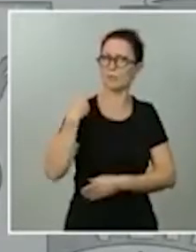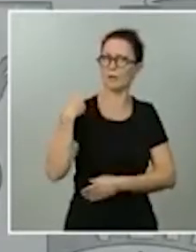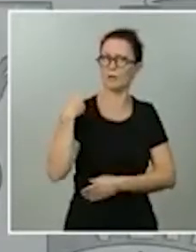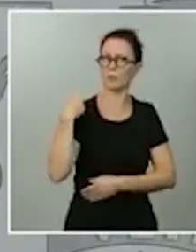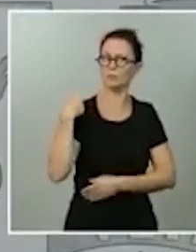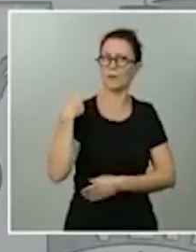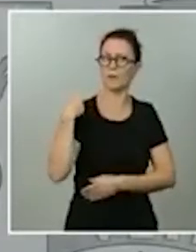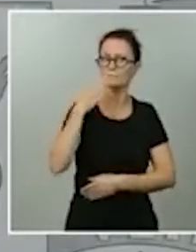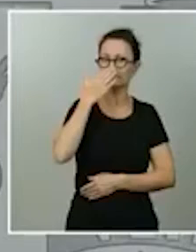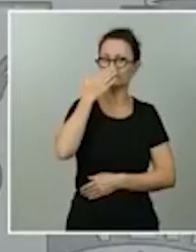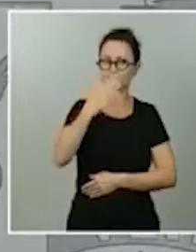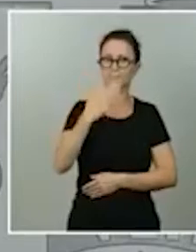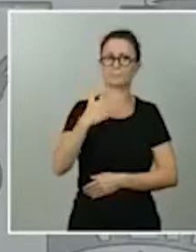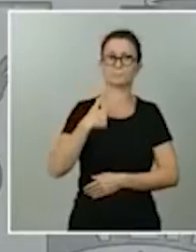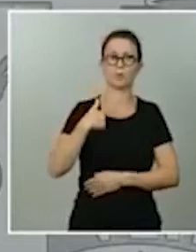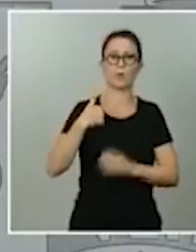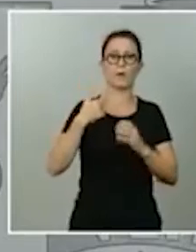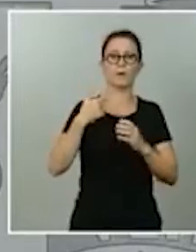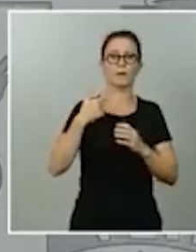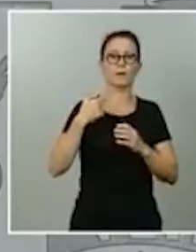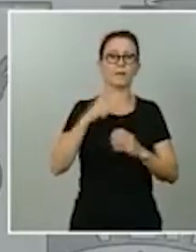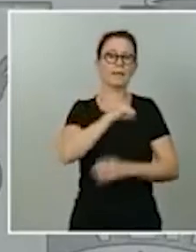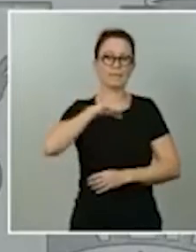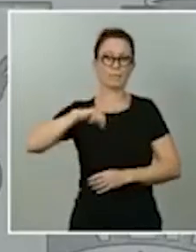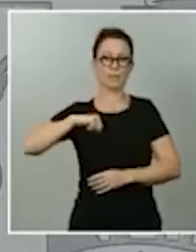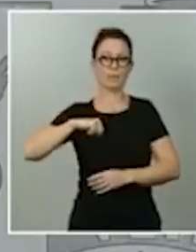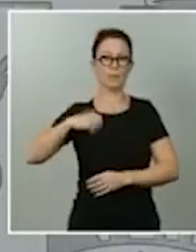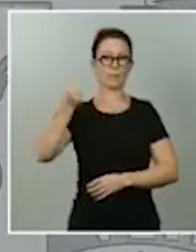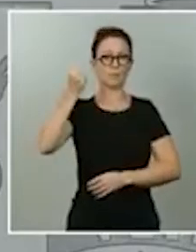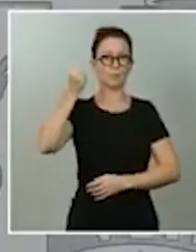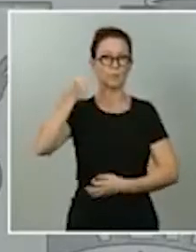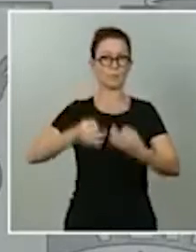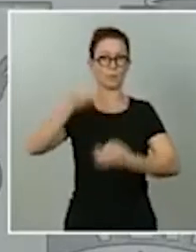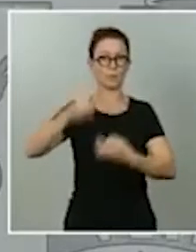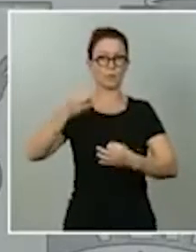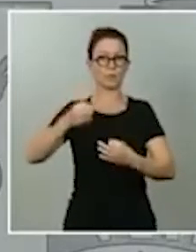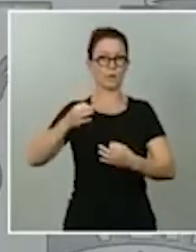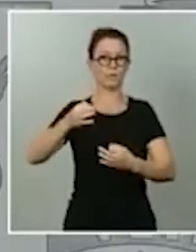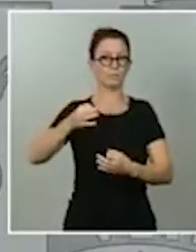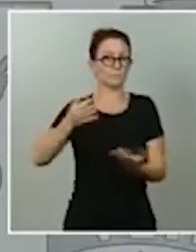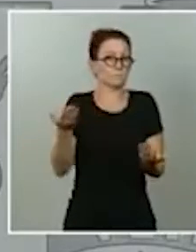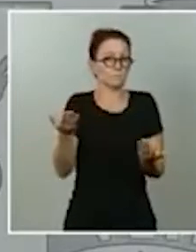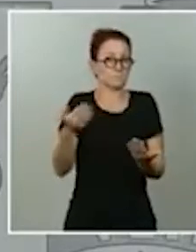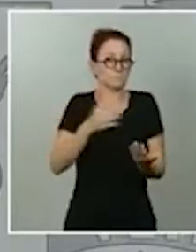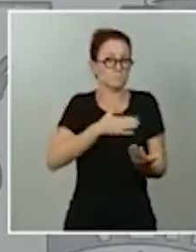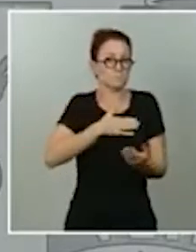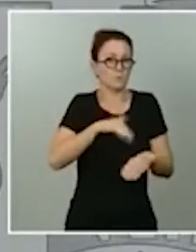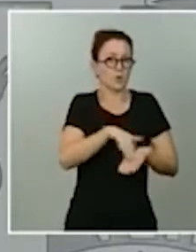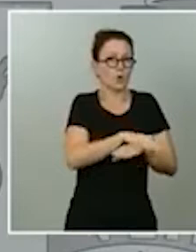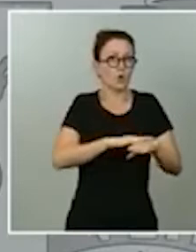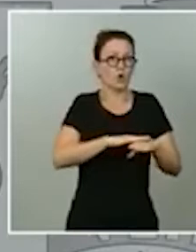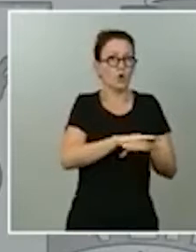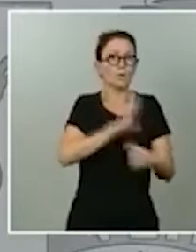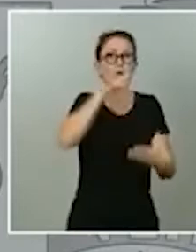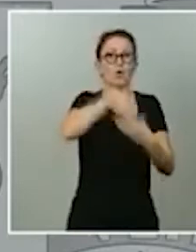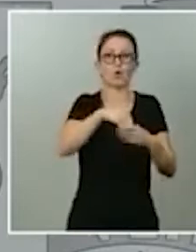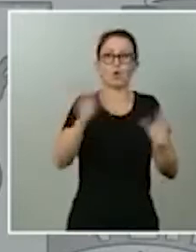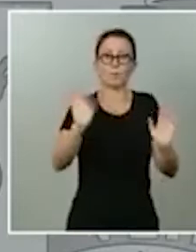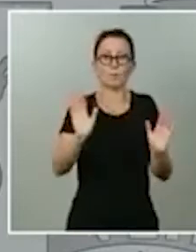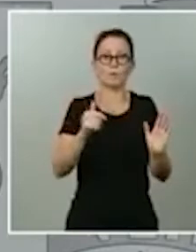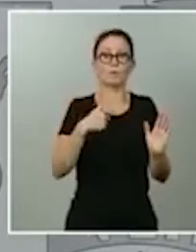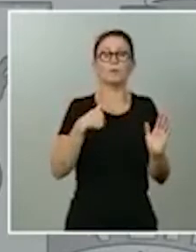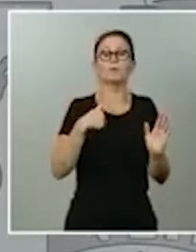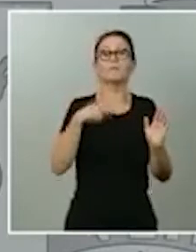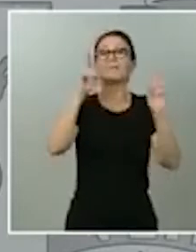a la independencia del poder judicial esa es la postura que tiene el gobierno nosotros no comentamos estas cuestiones en el terreno político sí que le digo total